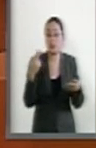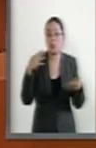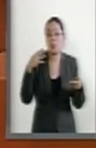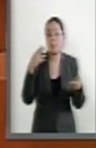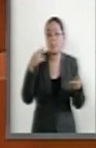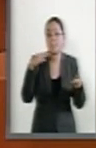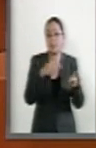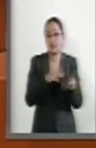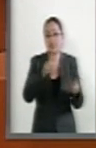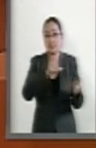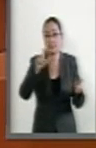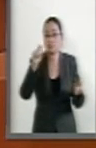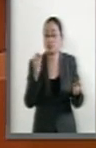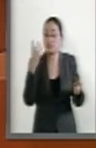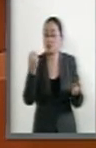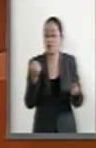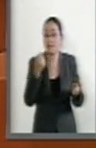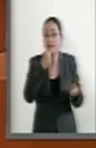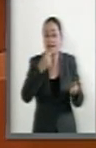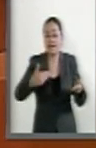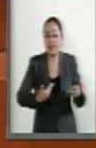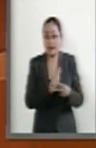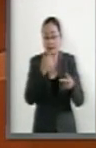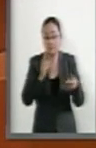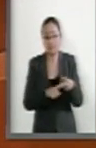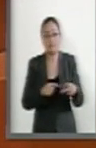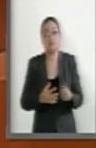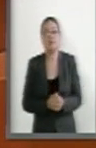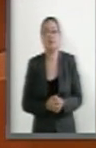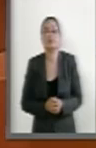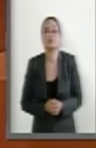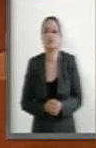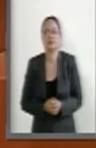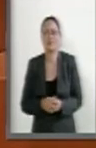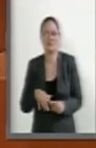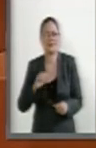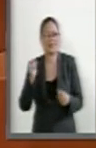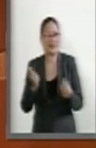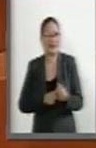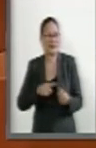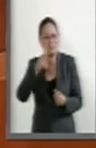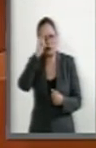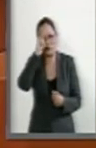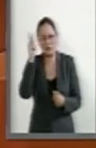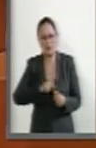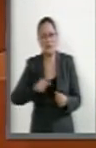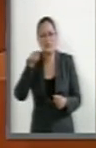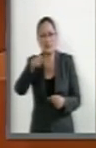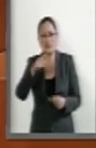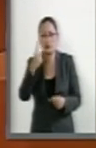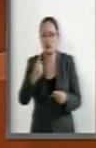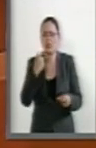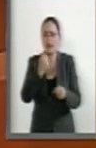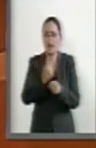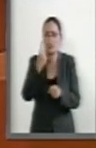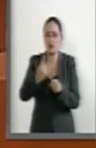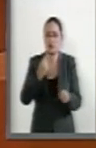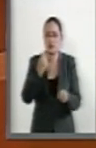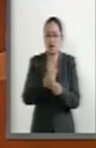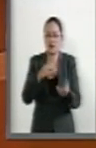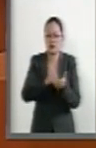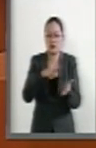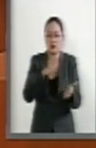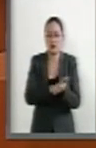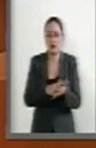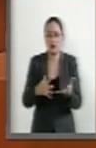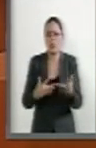729. Y una cifra más alarmante es que año con año se registran